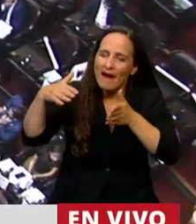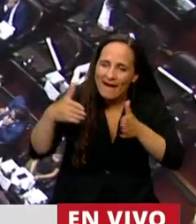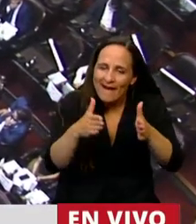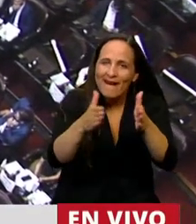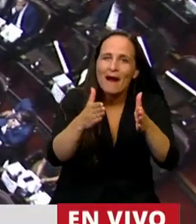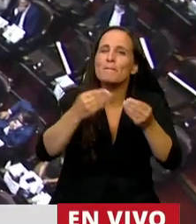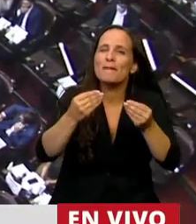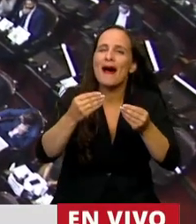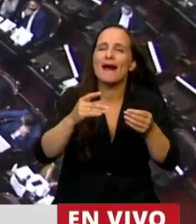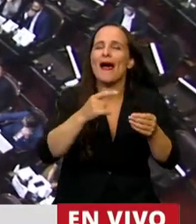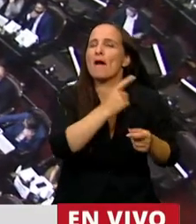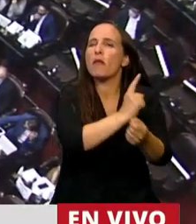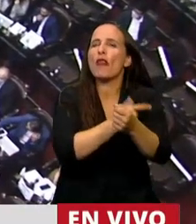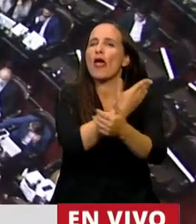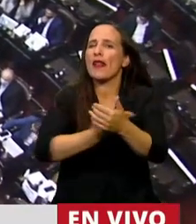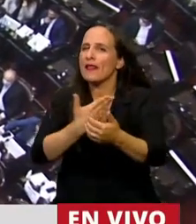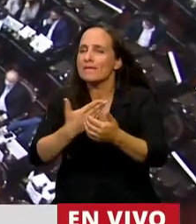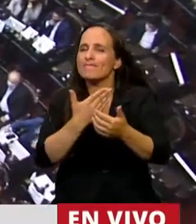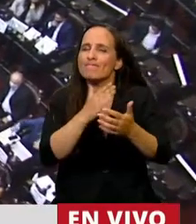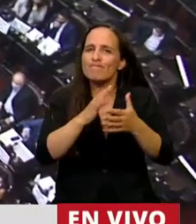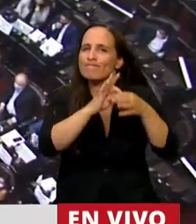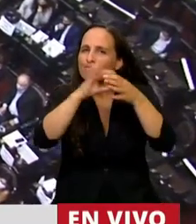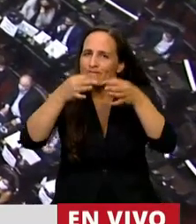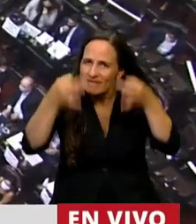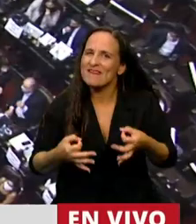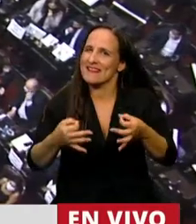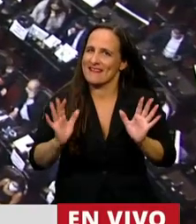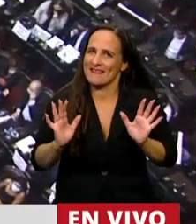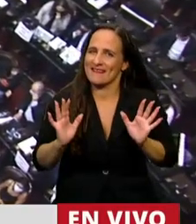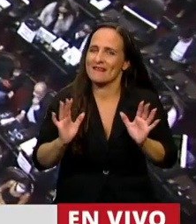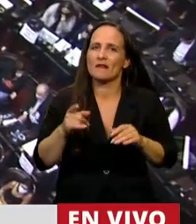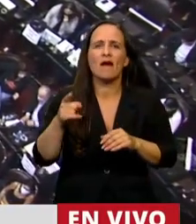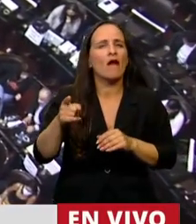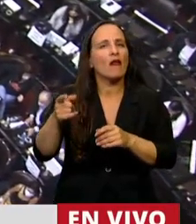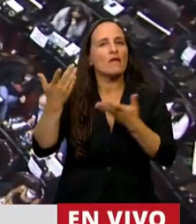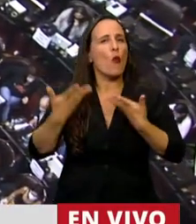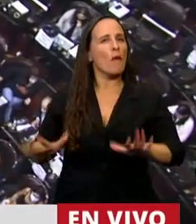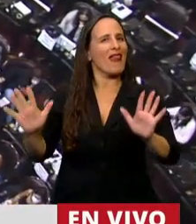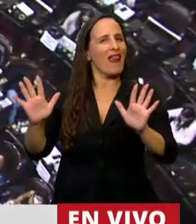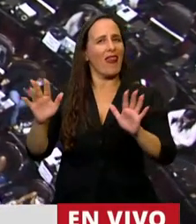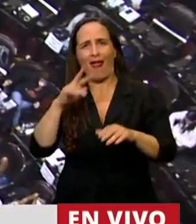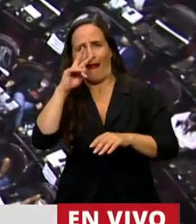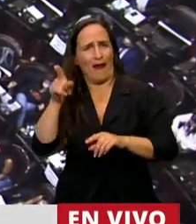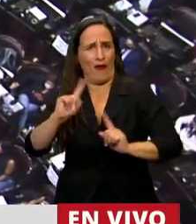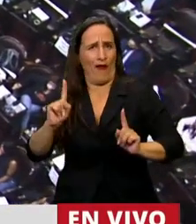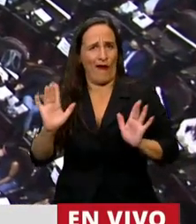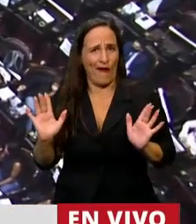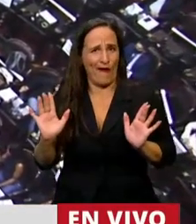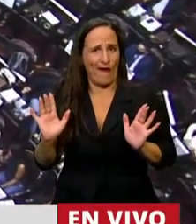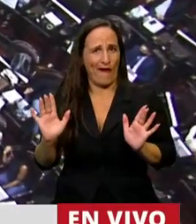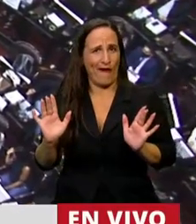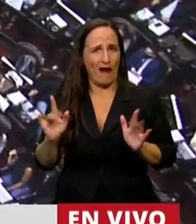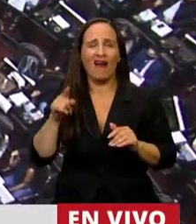consolidar la República, nos dejó su humildad sin falsos oropeles, nos dejó su desapego a los